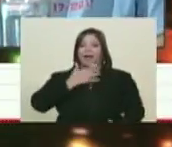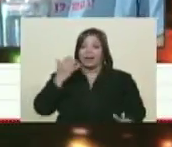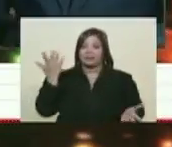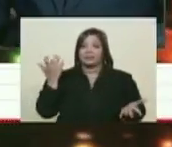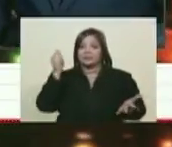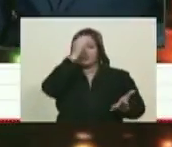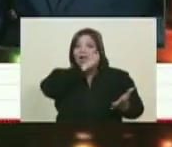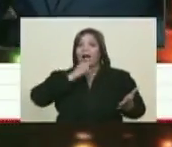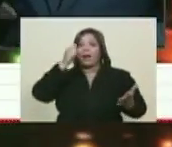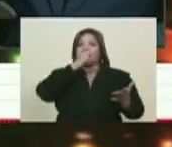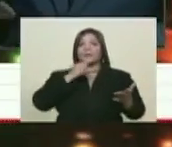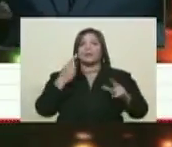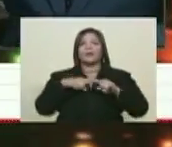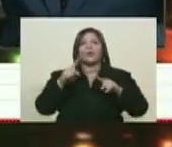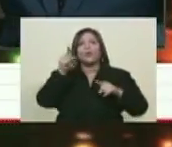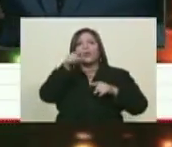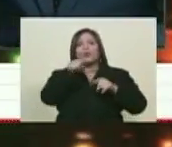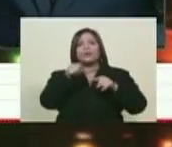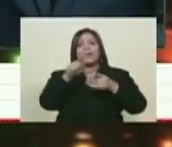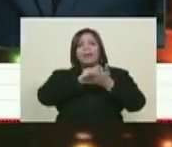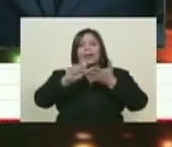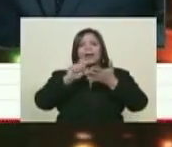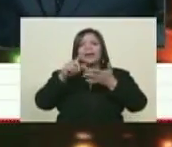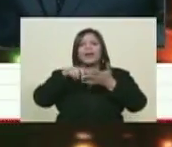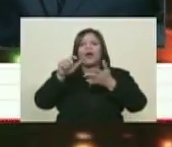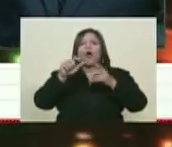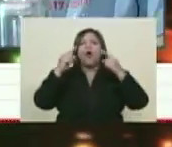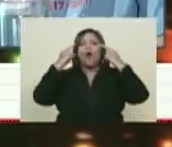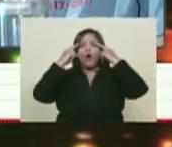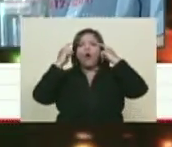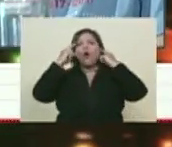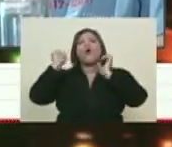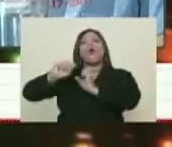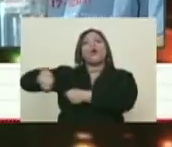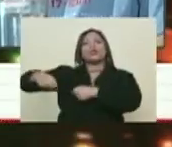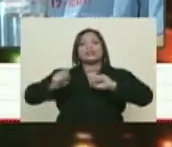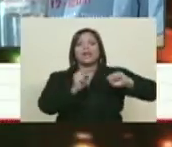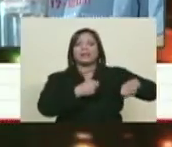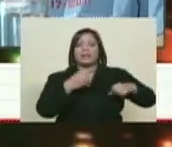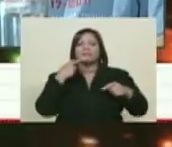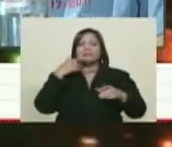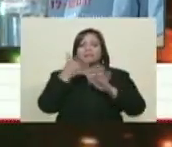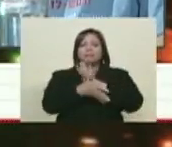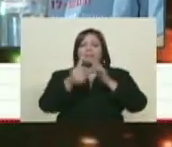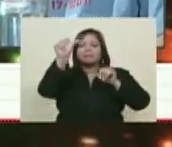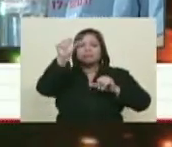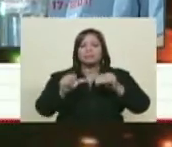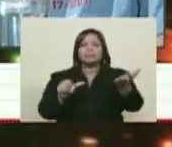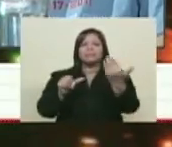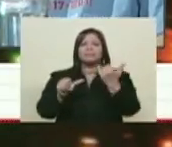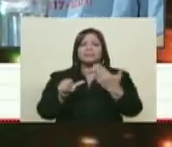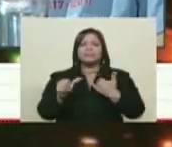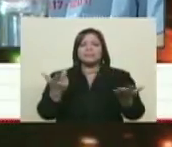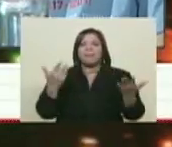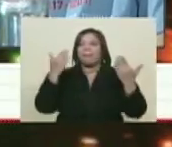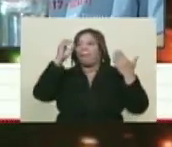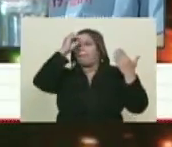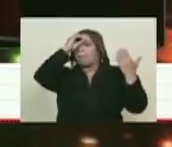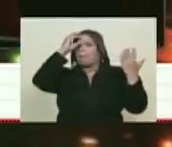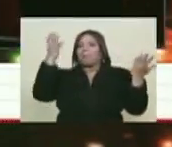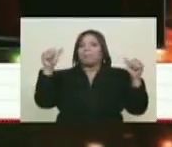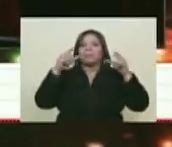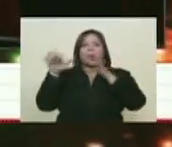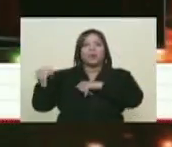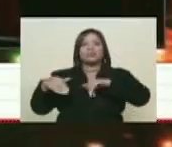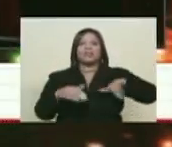Queremos transmitir este consiguieron incluso un episodio en Oceanía. Así es. Cuéntanos de eso. Uno de Oceanía no sabe prácticamente nada,